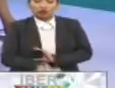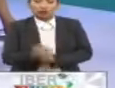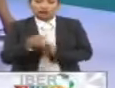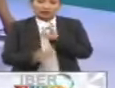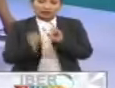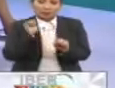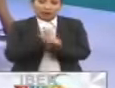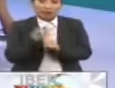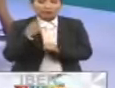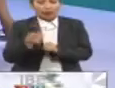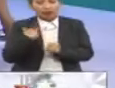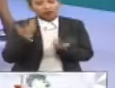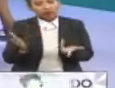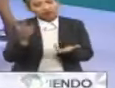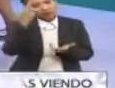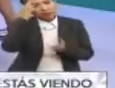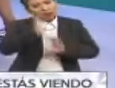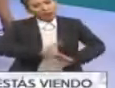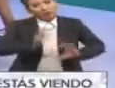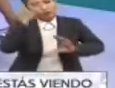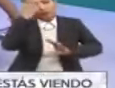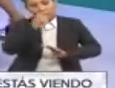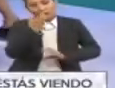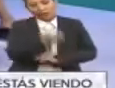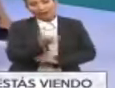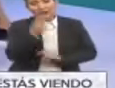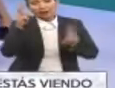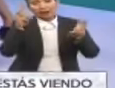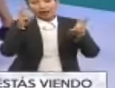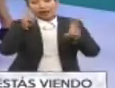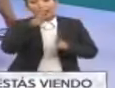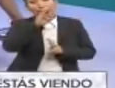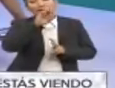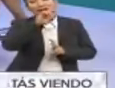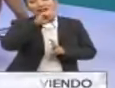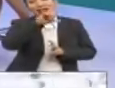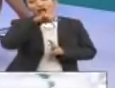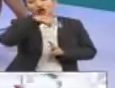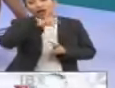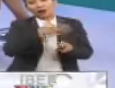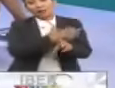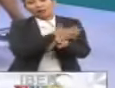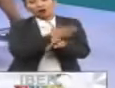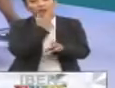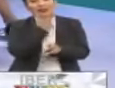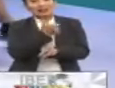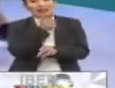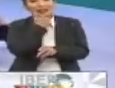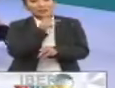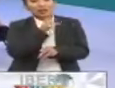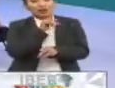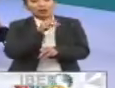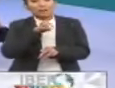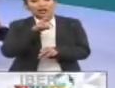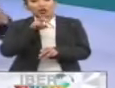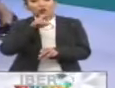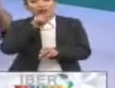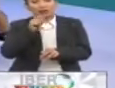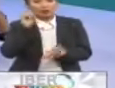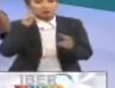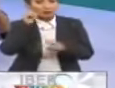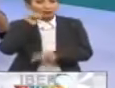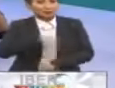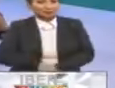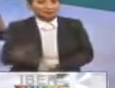este fin de semana, pero nos deja grandes interpretaciones como esta que se titula Barcelona, acompañada por el inglés Freddie Mercury. Nos vemos mañana.